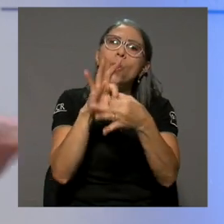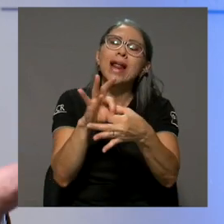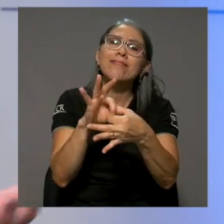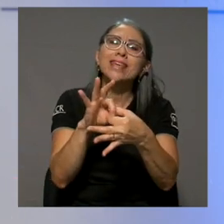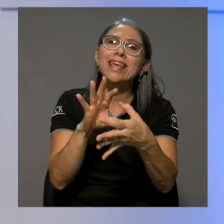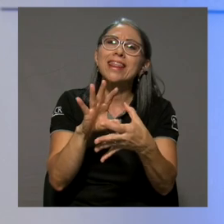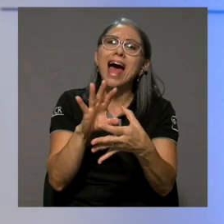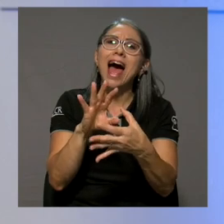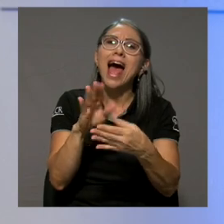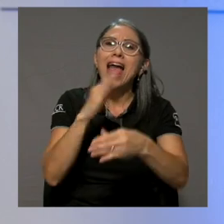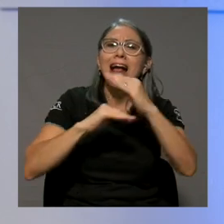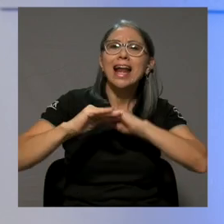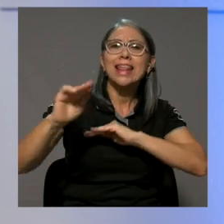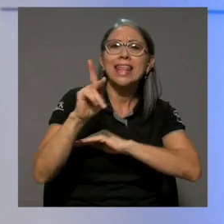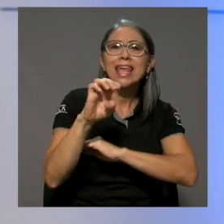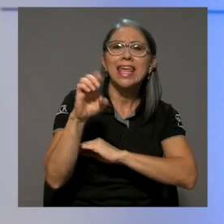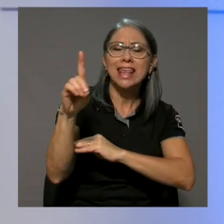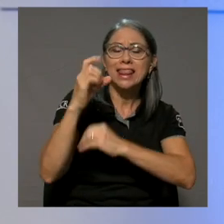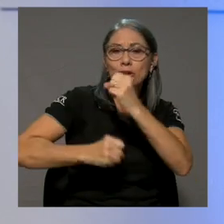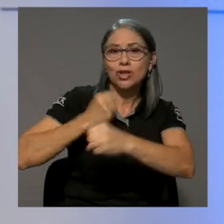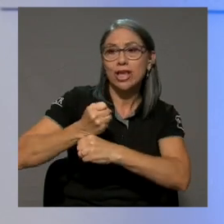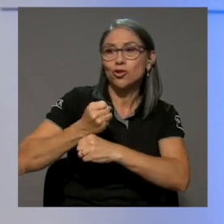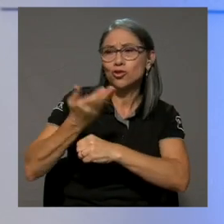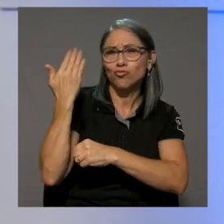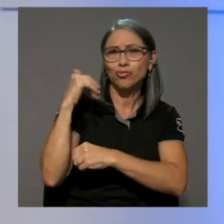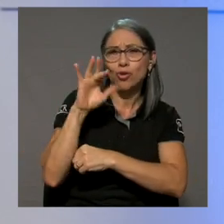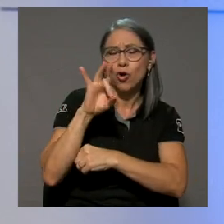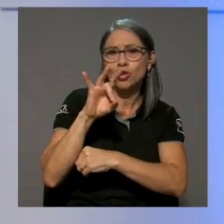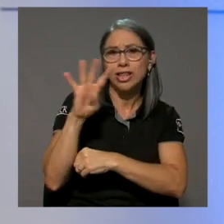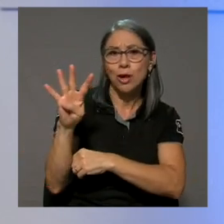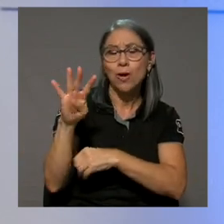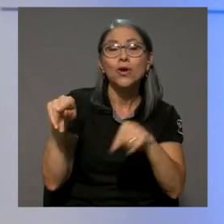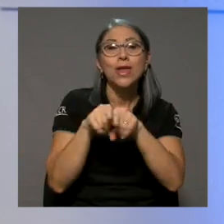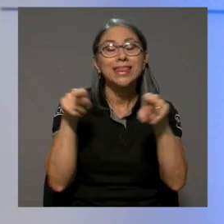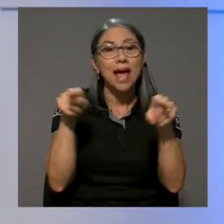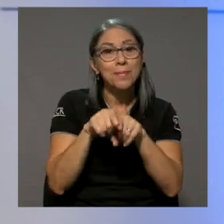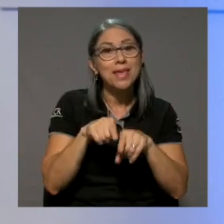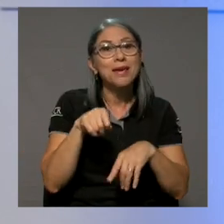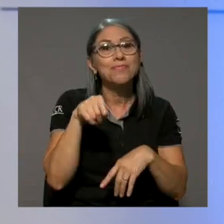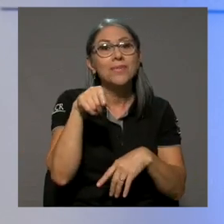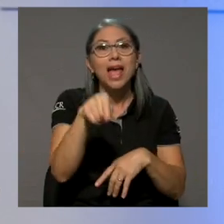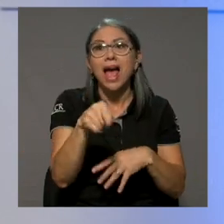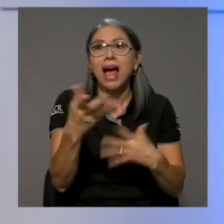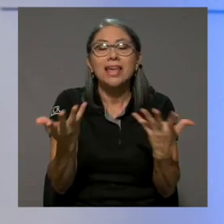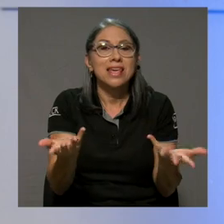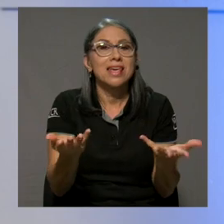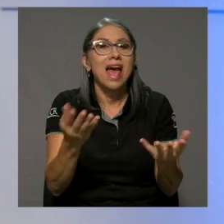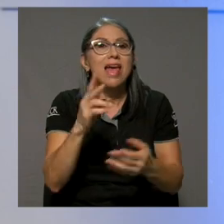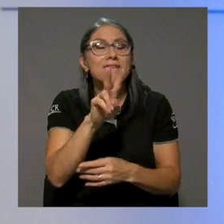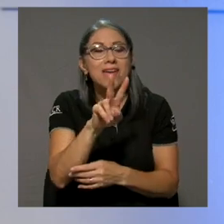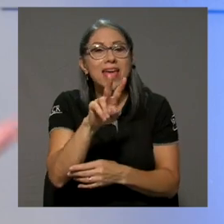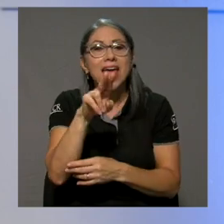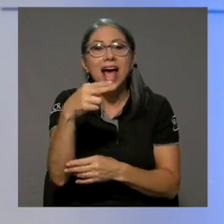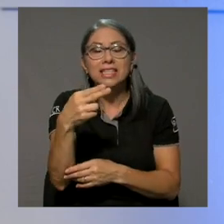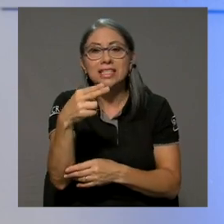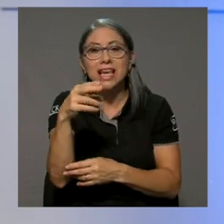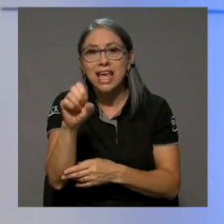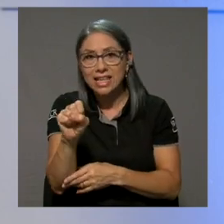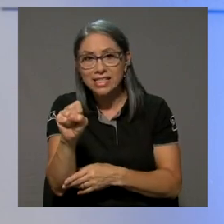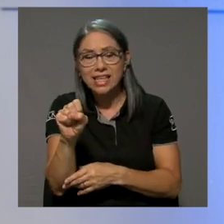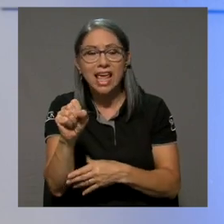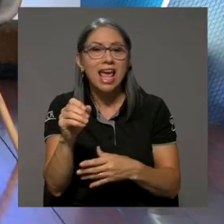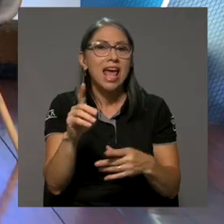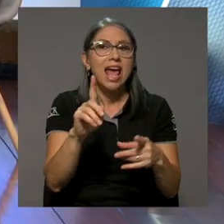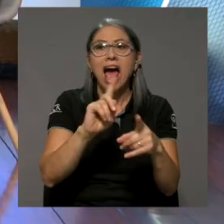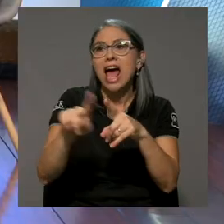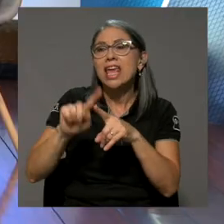referencia a Karate Kid del 84. Es una historia que transcurre en un periodo en el cual todo era analógico. Hay VHS, hay cassettes y